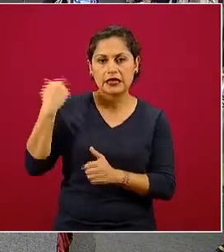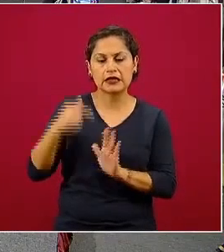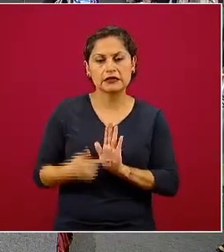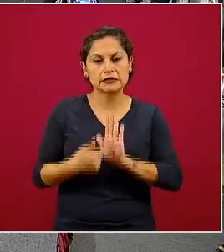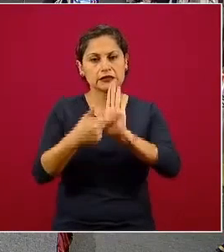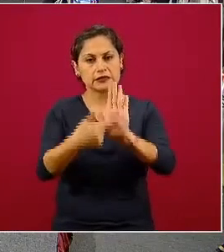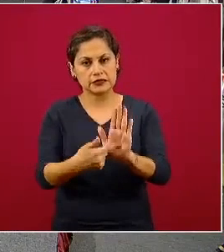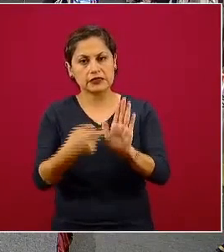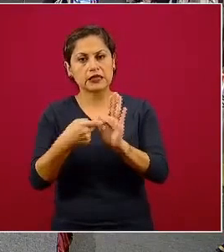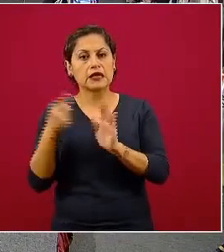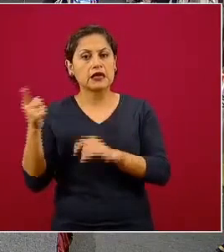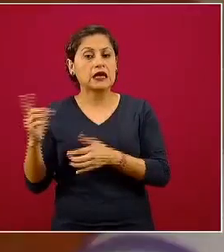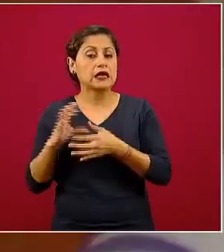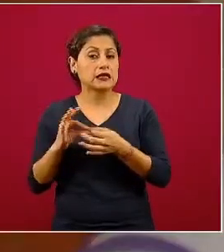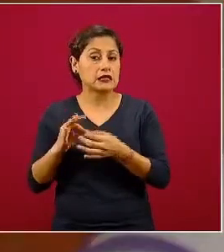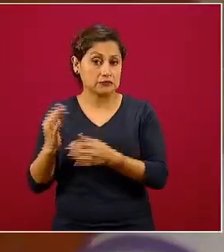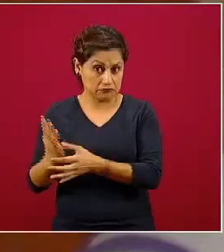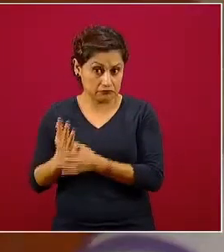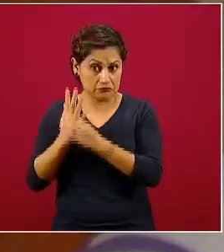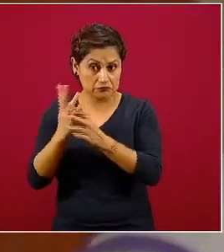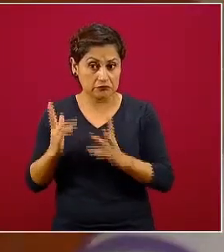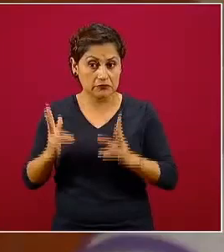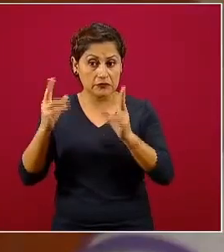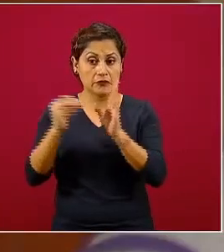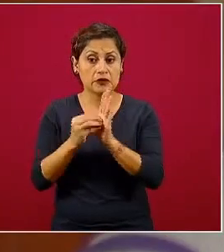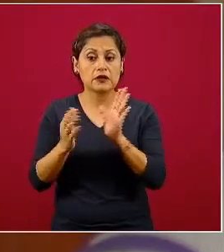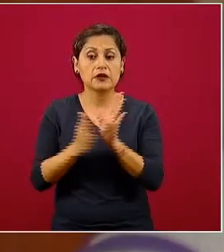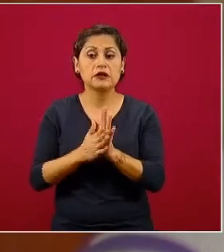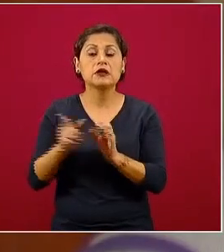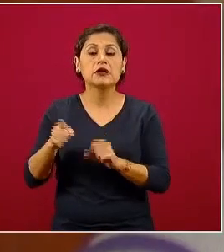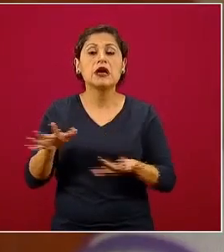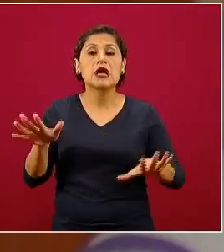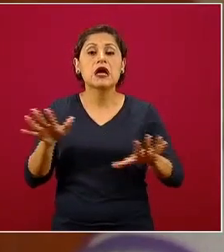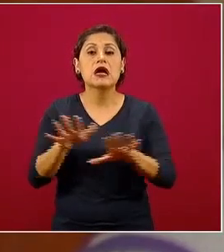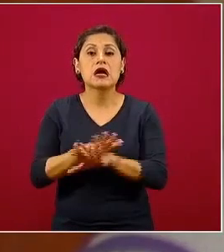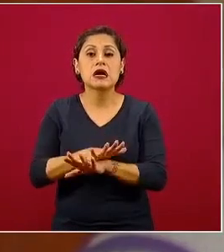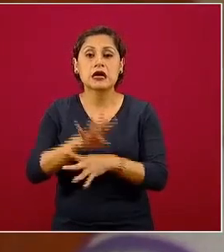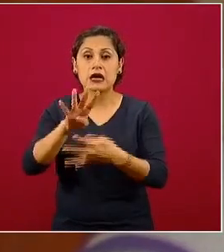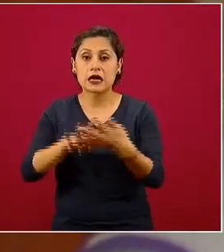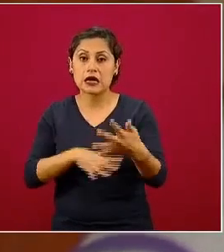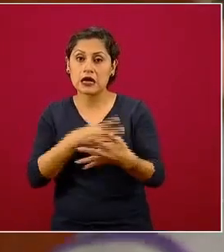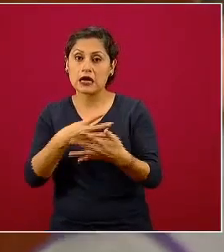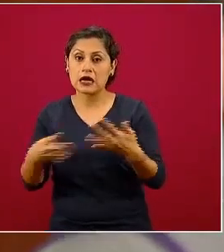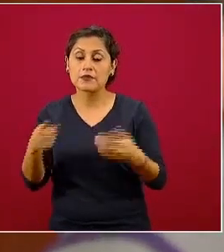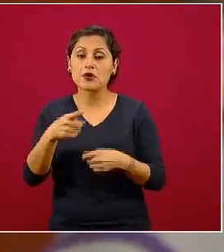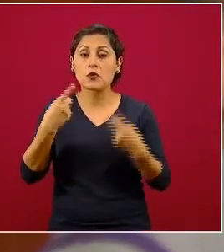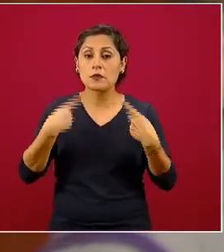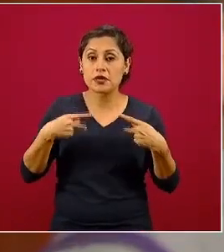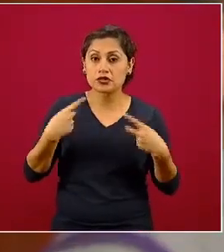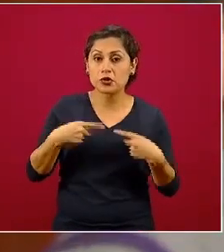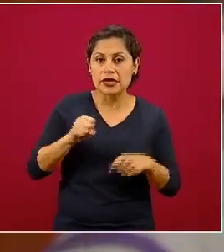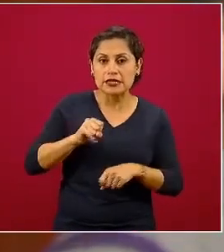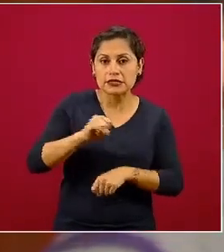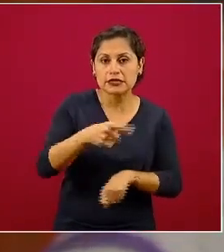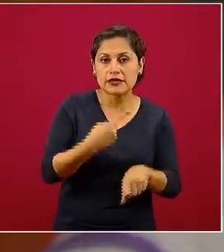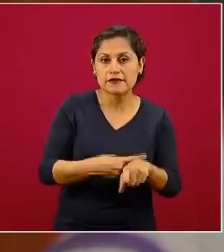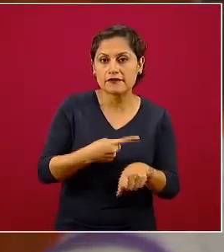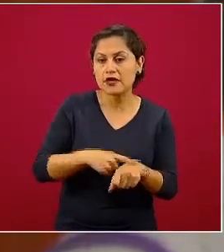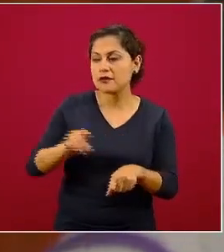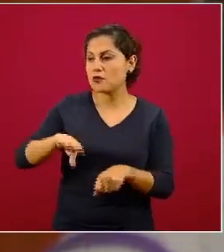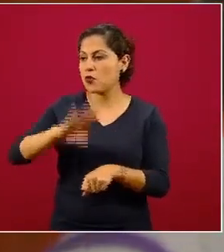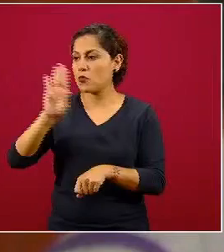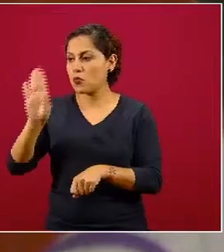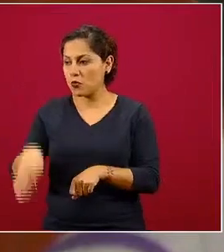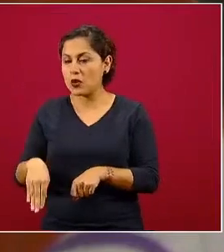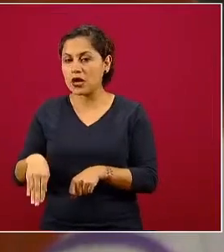entre comillas lo cito, hubo un cambio retroactivo en la base de datos de confirmados y decesos en la Ciudad de México. En